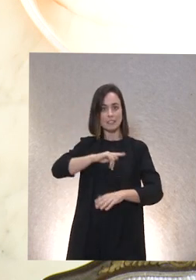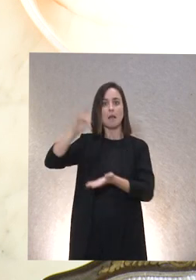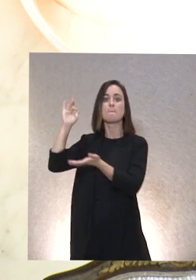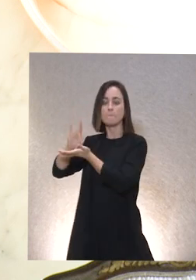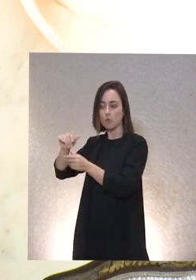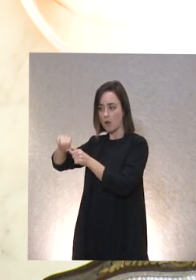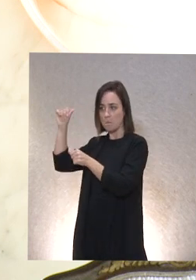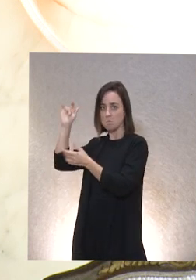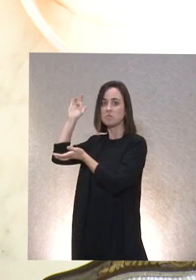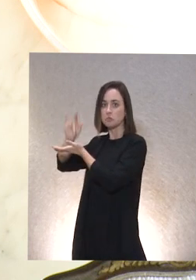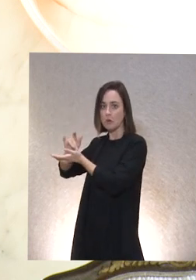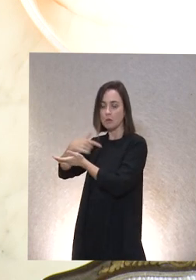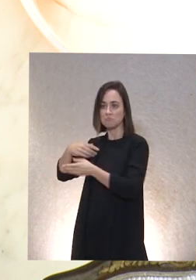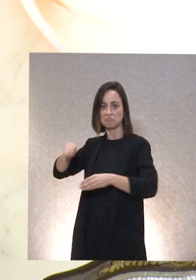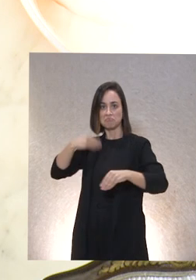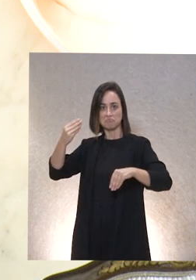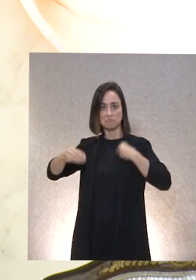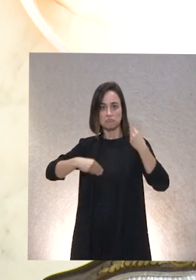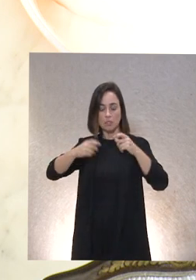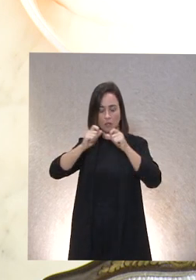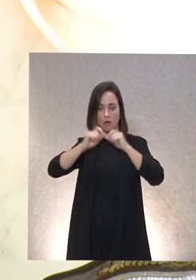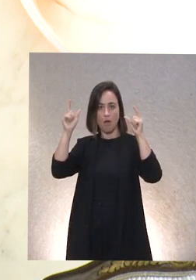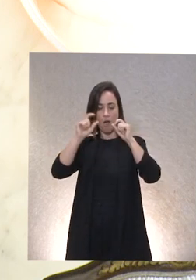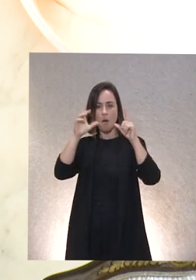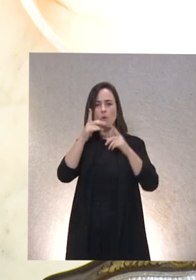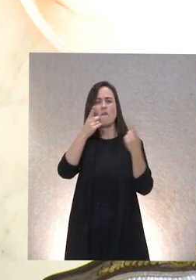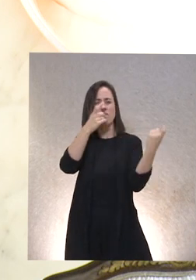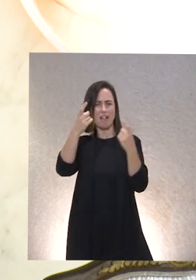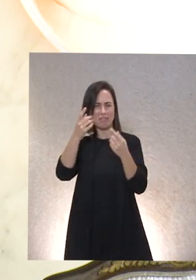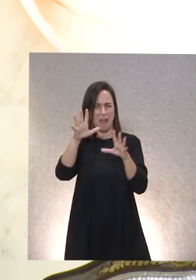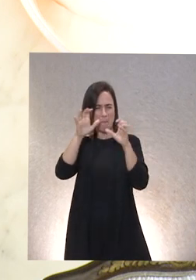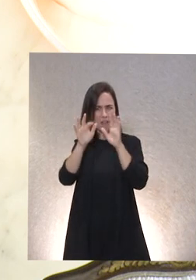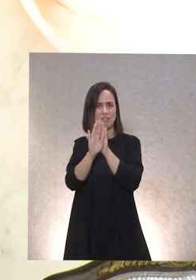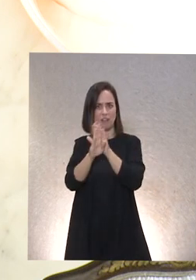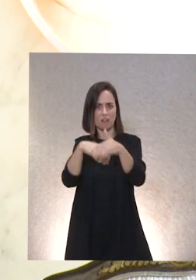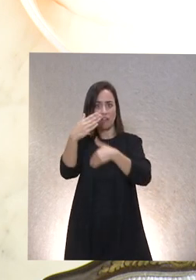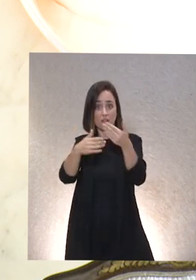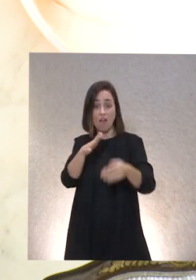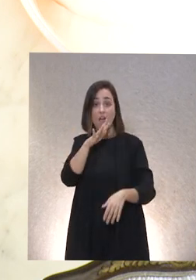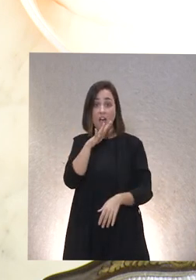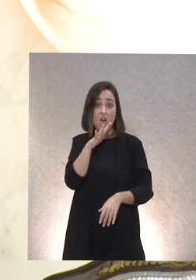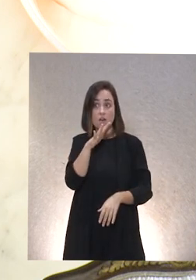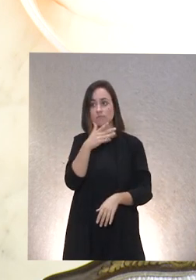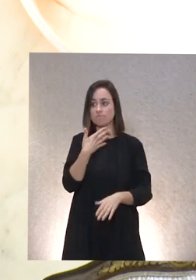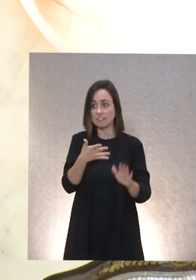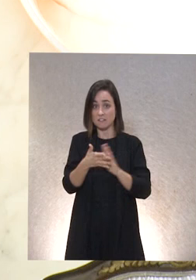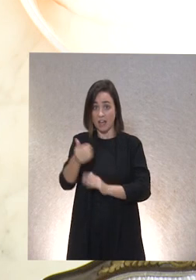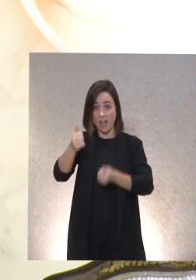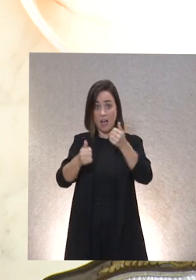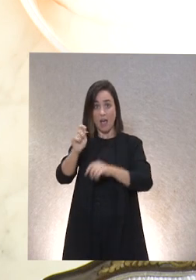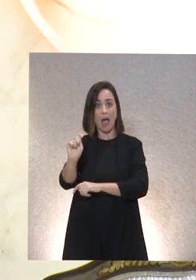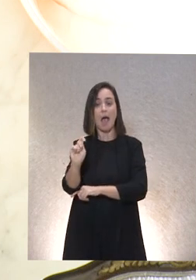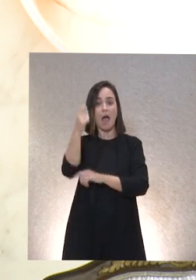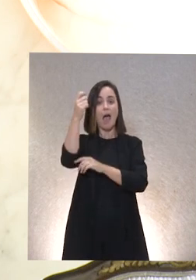me abrió los ojos me enseñó que tengo mucho que aprender sobre el tema de ética obviamente ahora no voy a pasar el examen seguro que tampoco